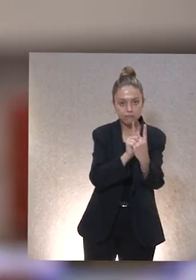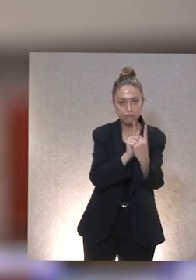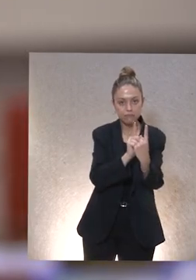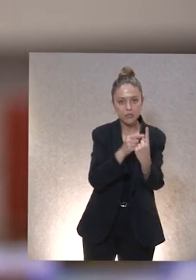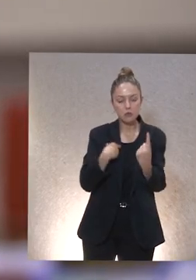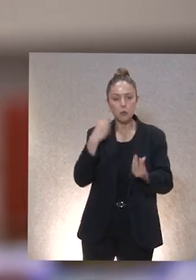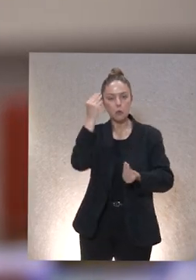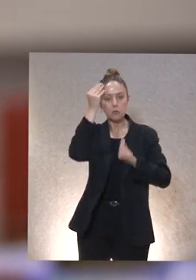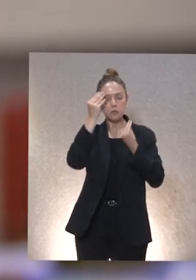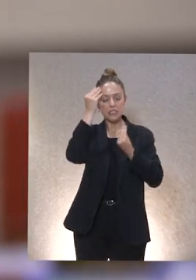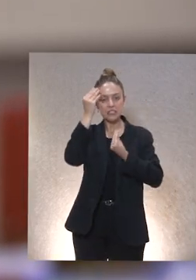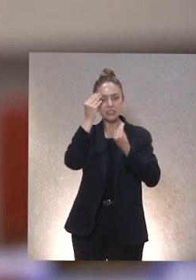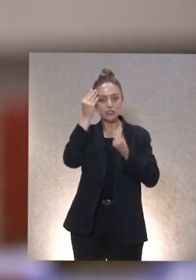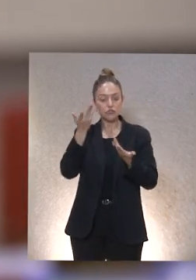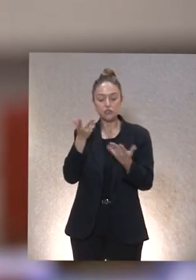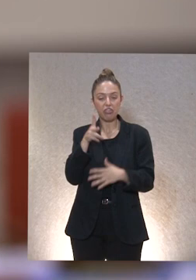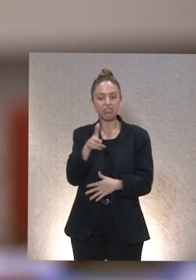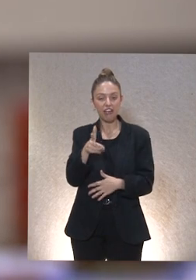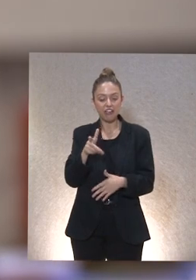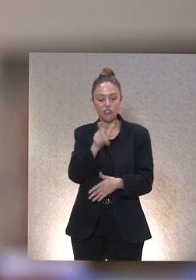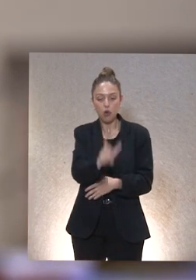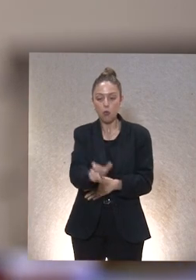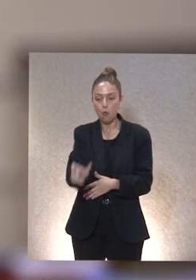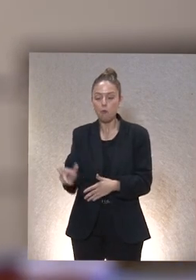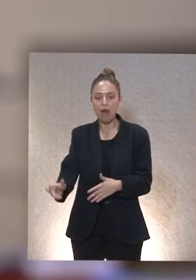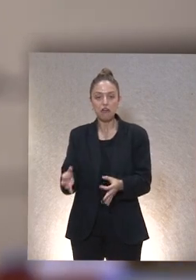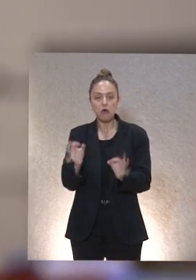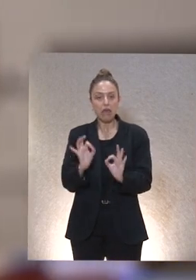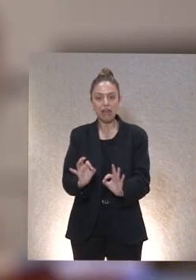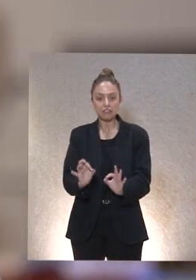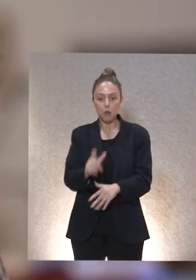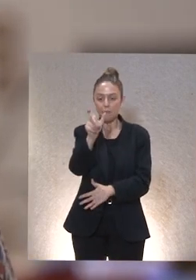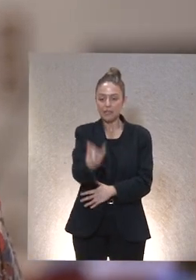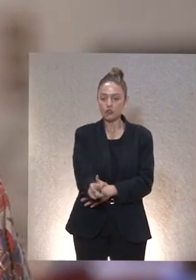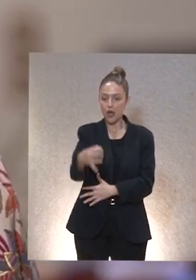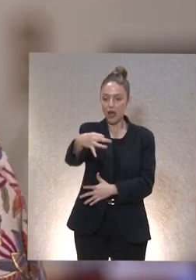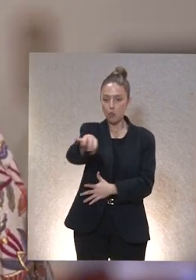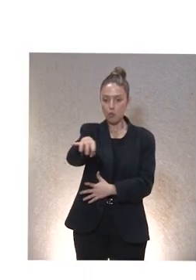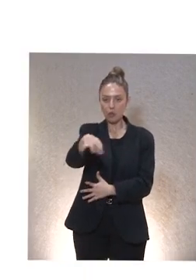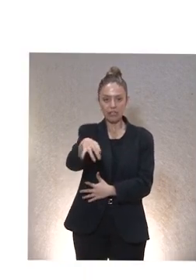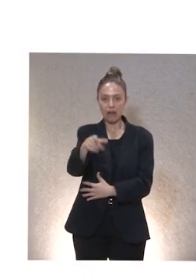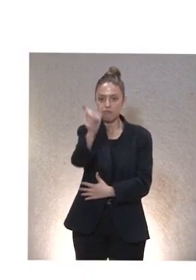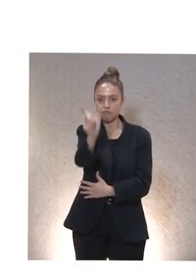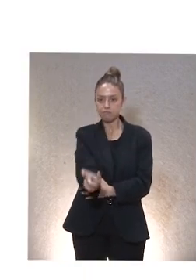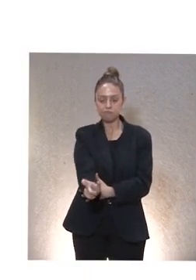en el fondo, es un derecho humano. Es decir, que nos consideren como personas únicas a cada uno de nosotros.